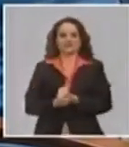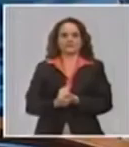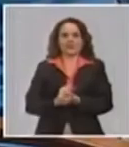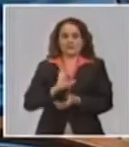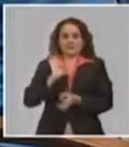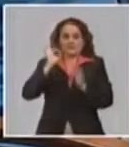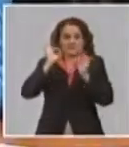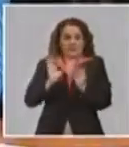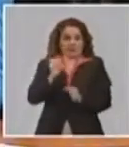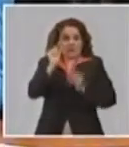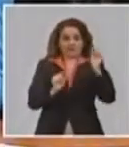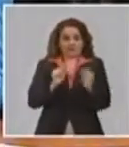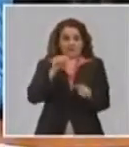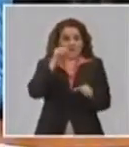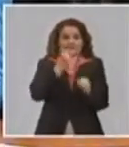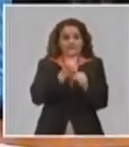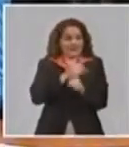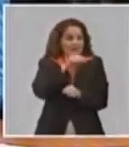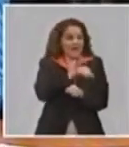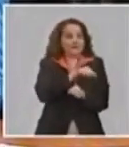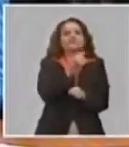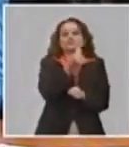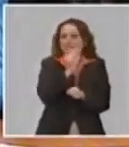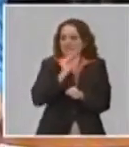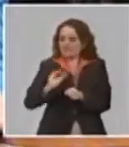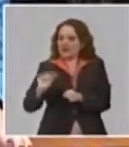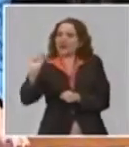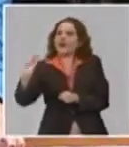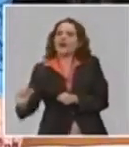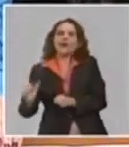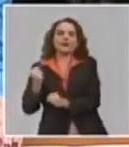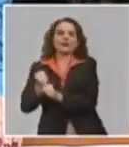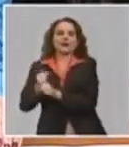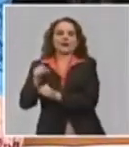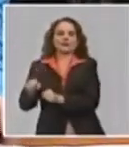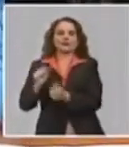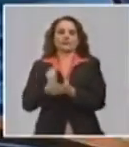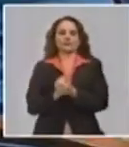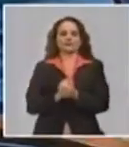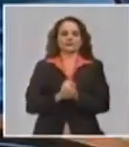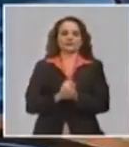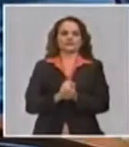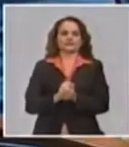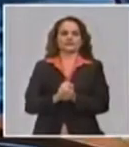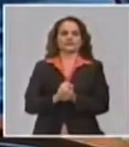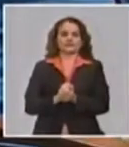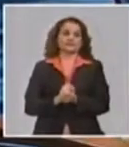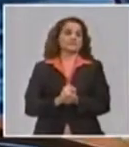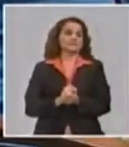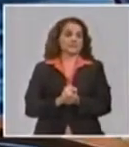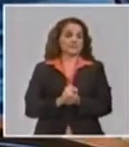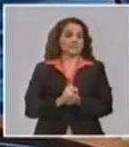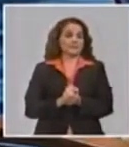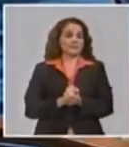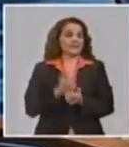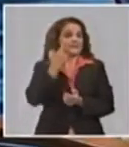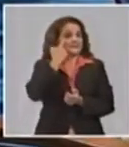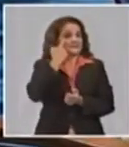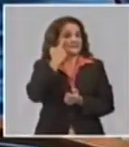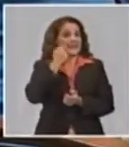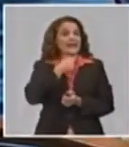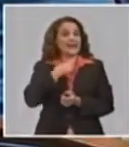servicio de el está recibiendo el servicio de los trabajadores es el que debe el que debe pagar de todas formas estamos viendo números ministras que son